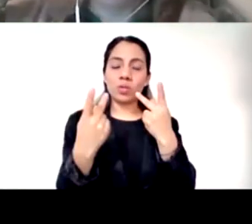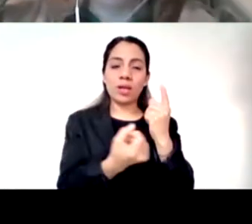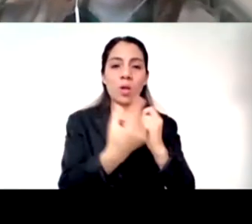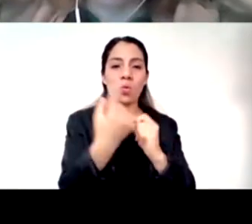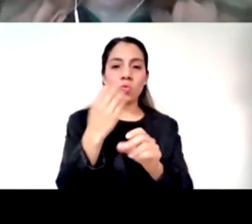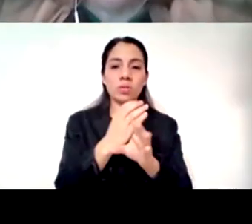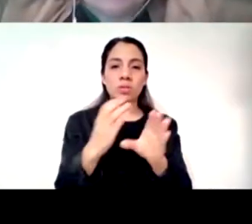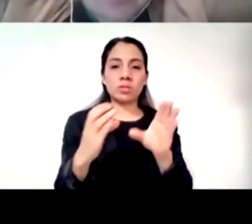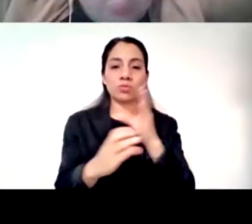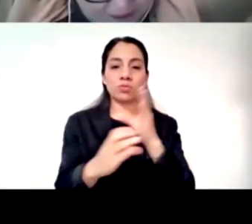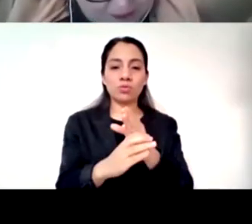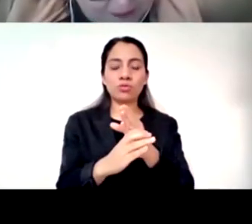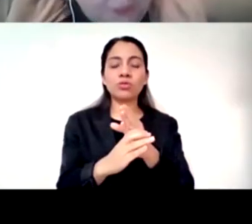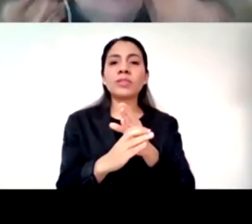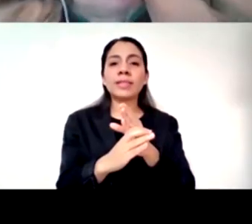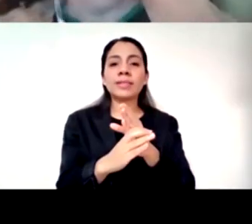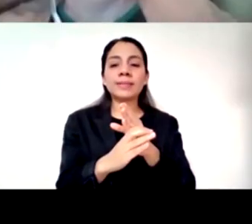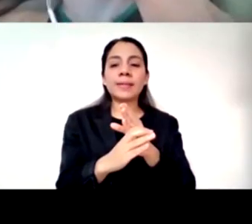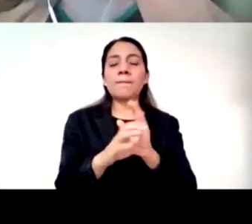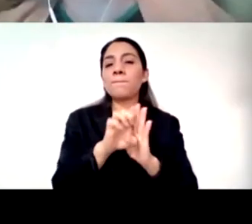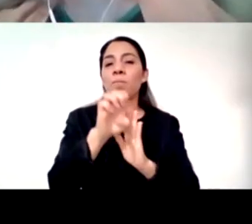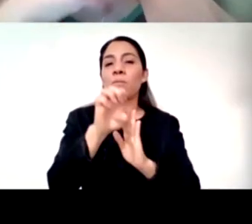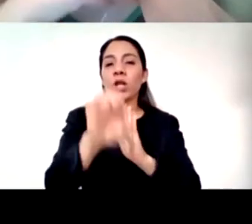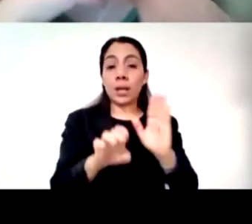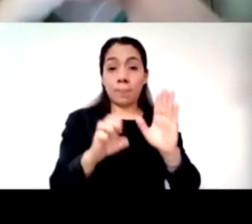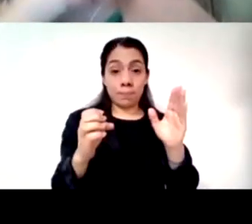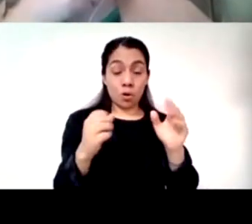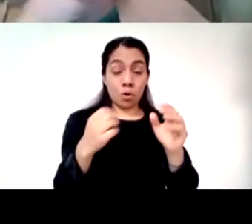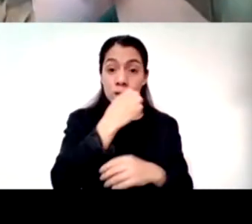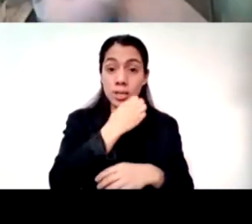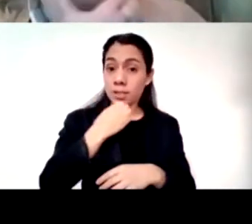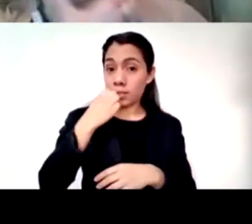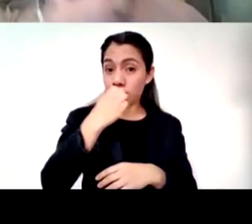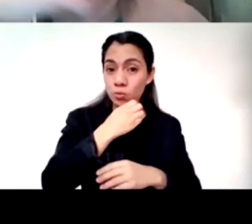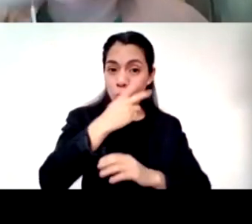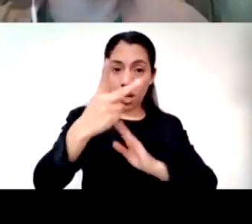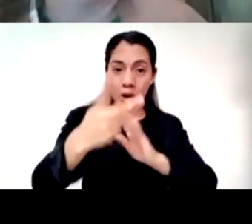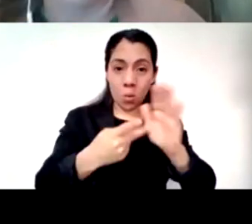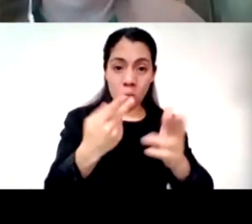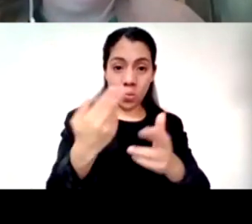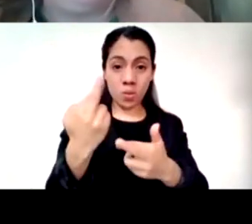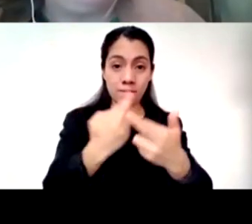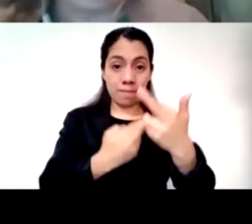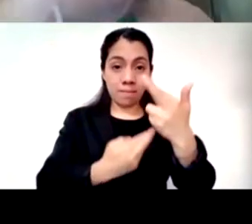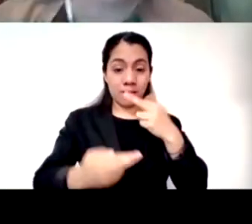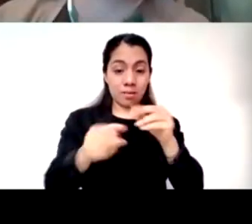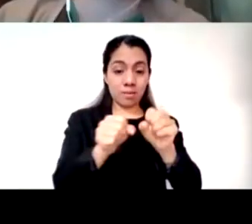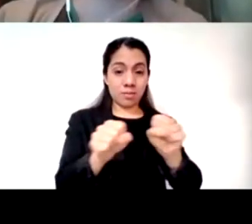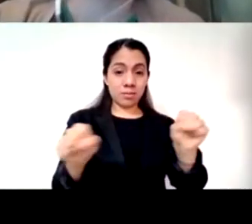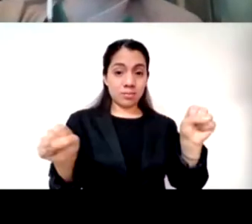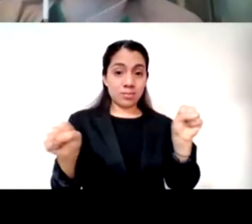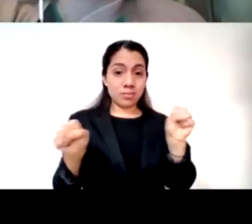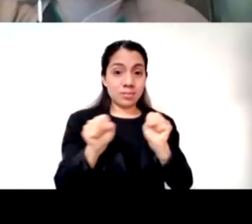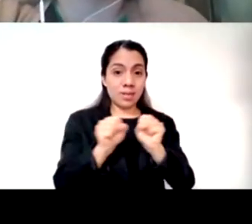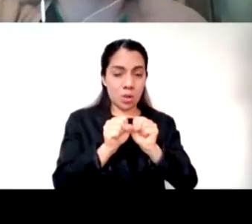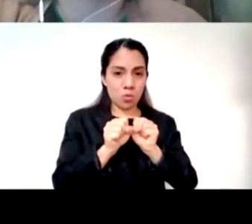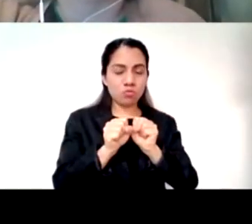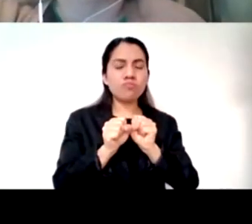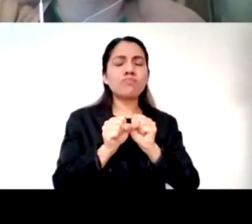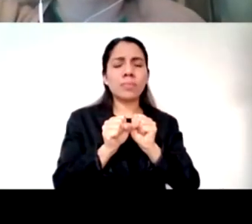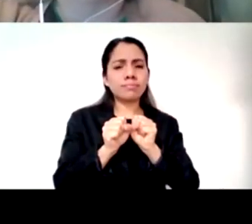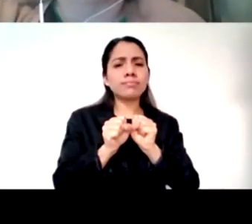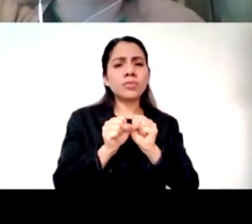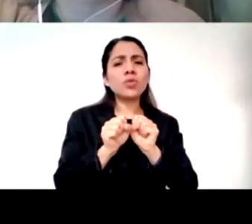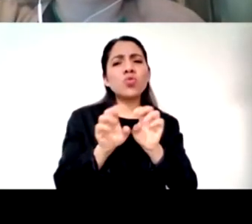¿no? y yo te yo te pregunto una palabra o frase clave que te venga a la mente para acompañar